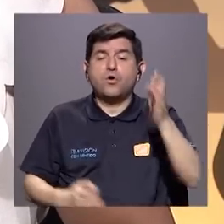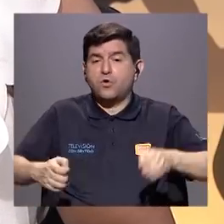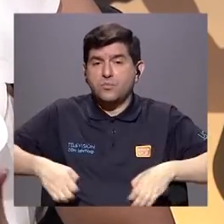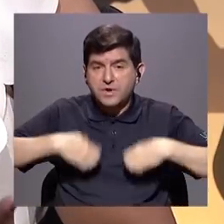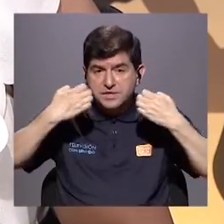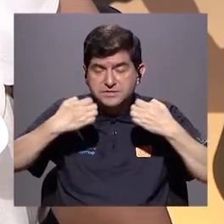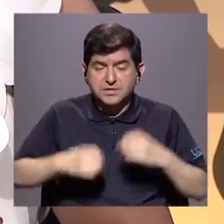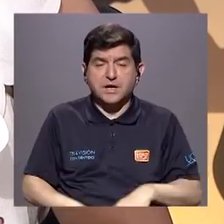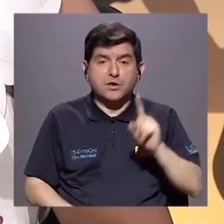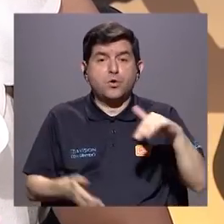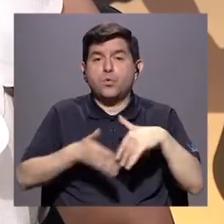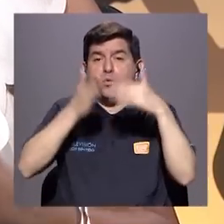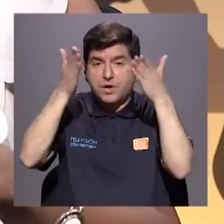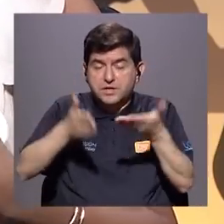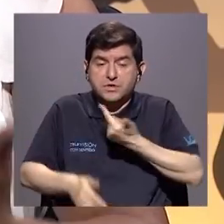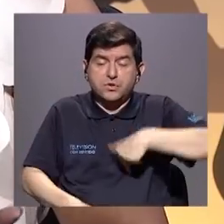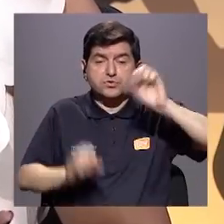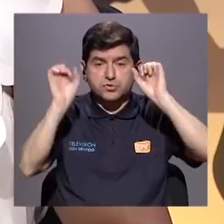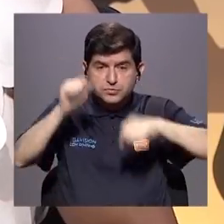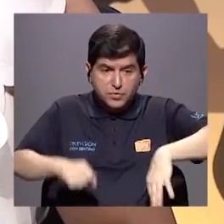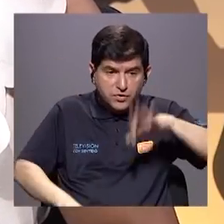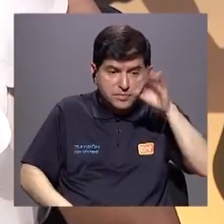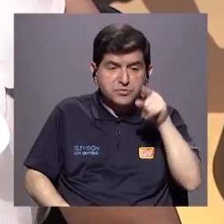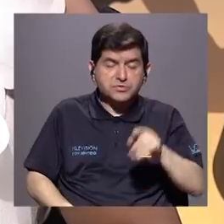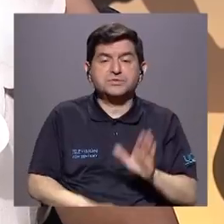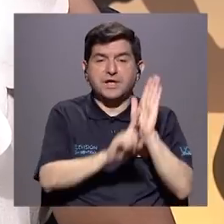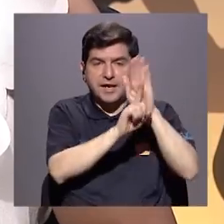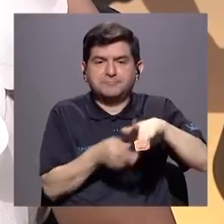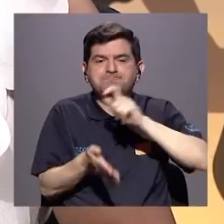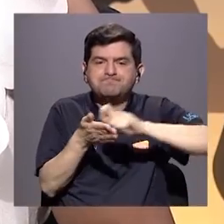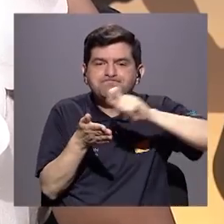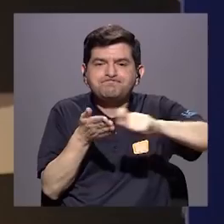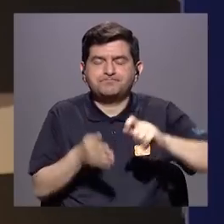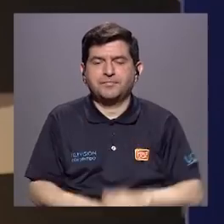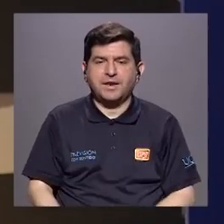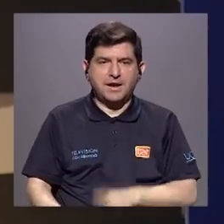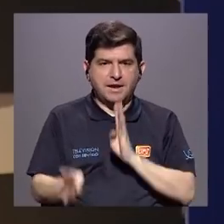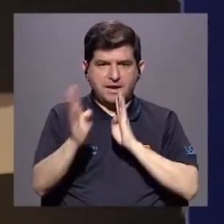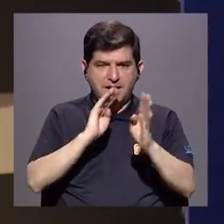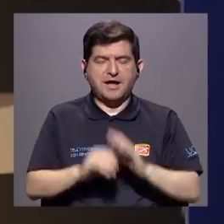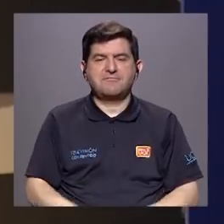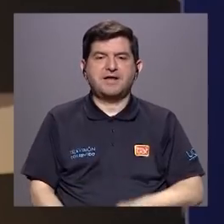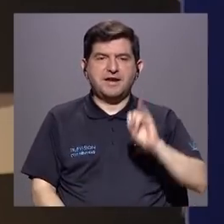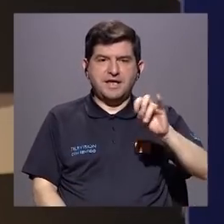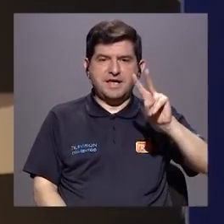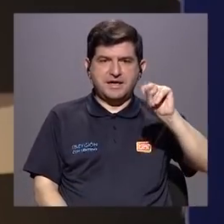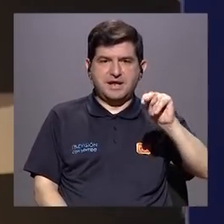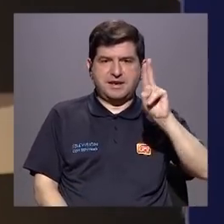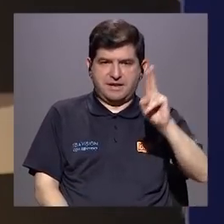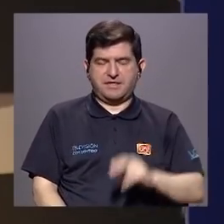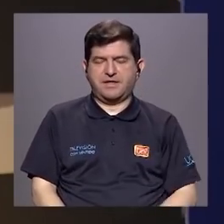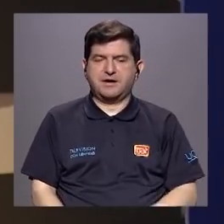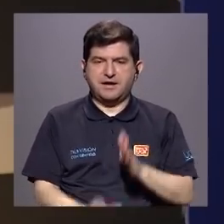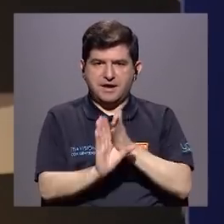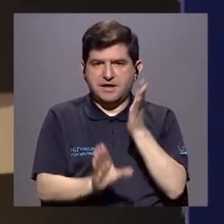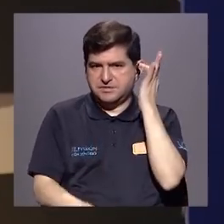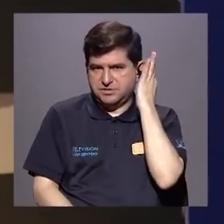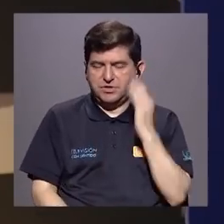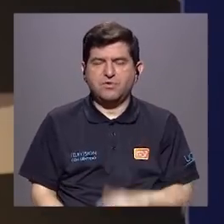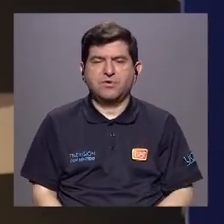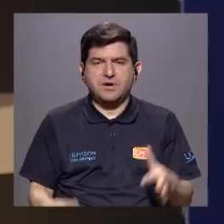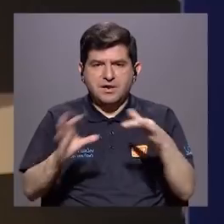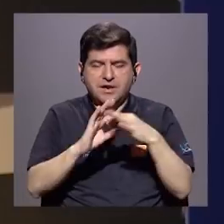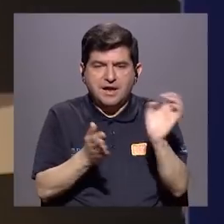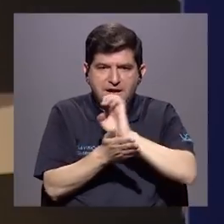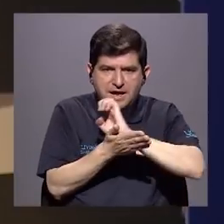adolescente, un estudiante en general, nosotros podemos encontrarnos con el bullying. Estamos conversando con Ingrid Naranjo Ugarte, psicóloga,